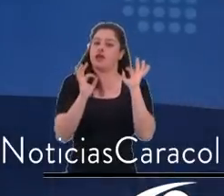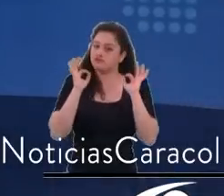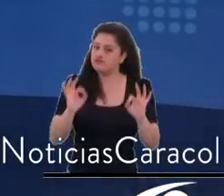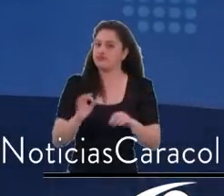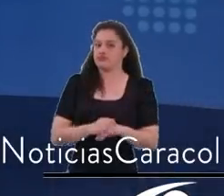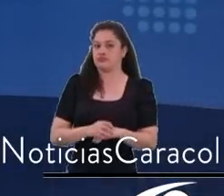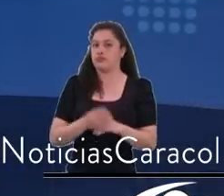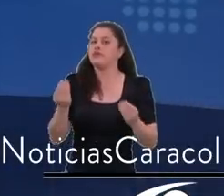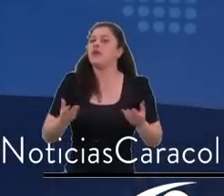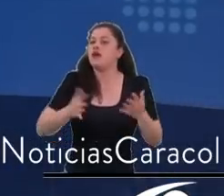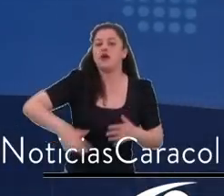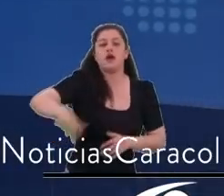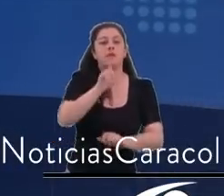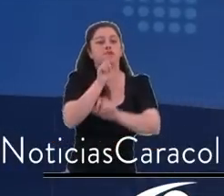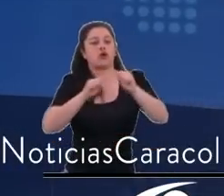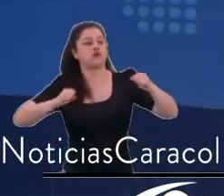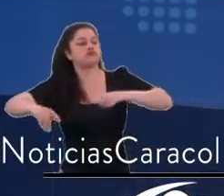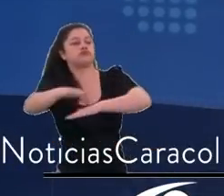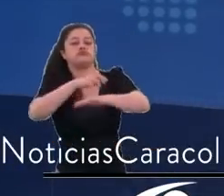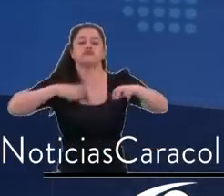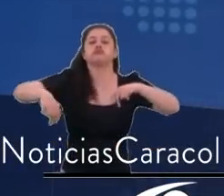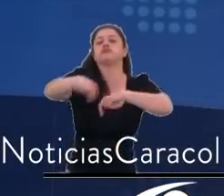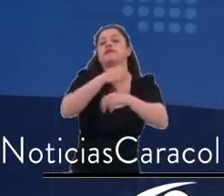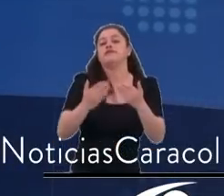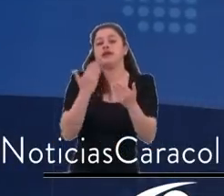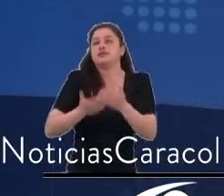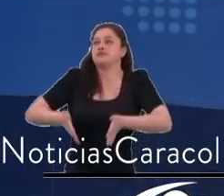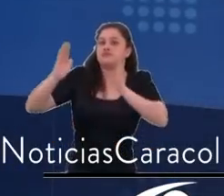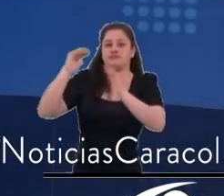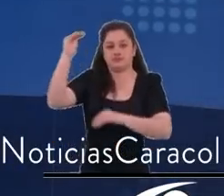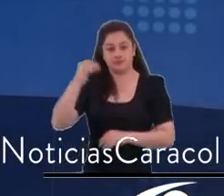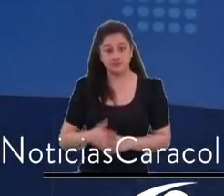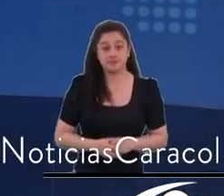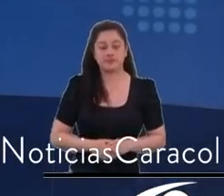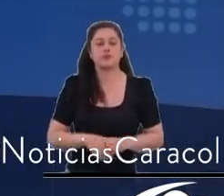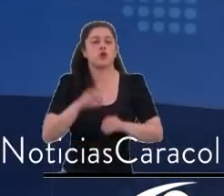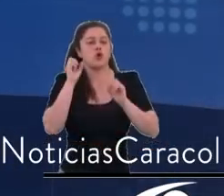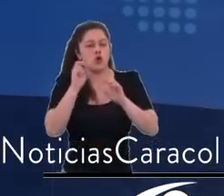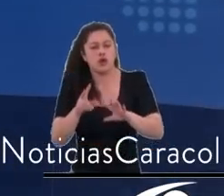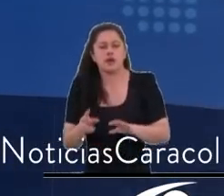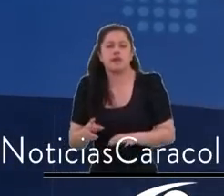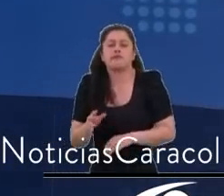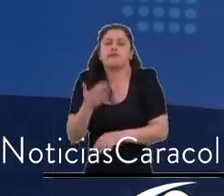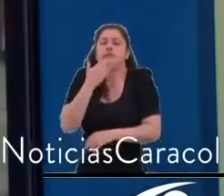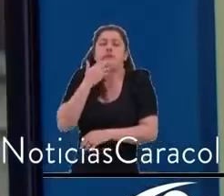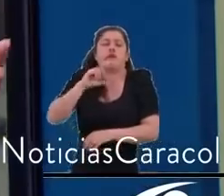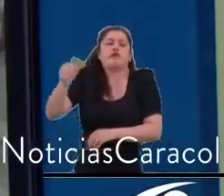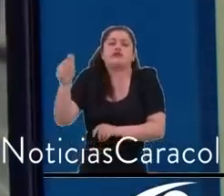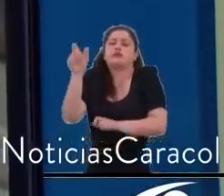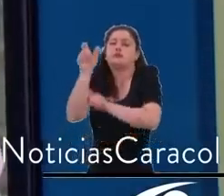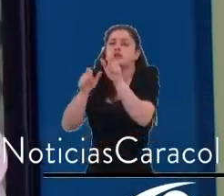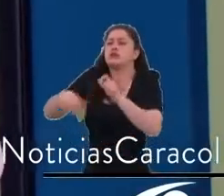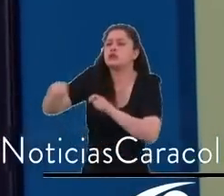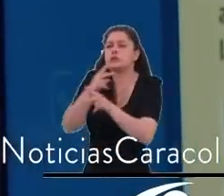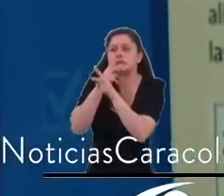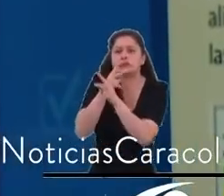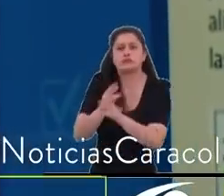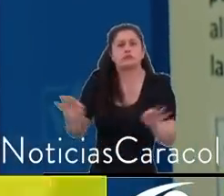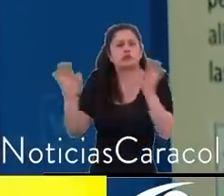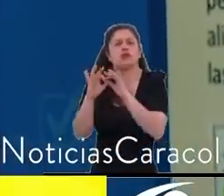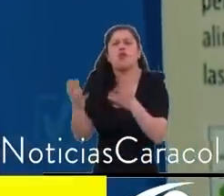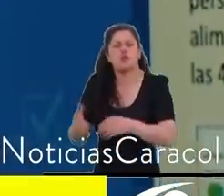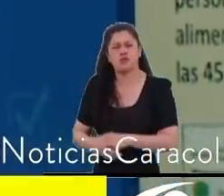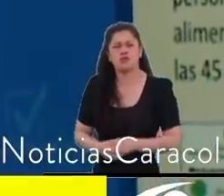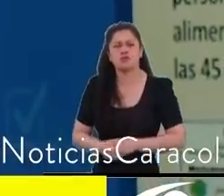sociales para personas que cuidan y requieren cuidado en equipamientos multifuncionales. ¿A qué apunta? Esto es el sistema distrital del cuidado de que hemos